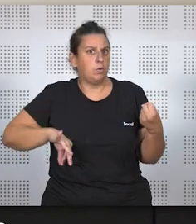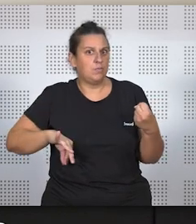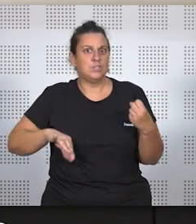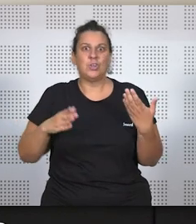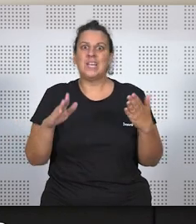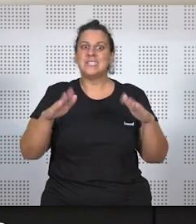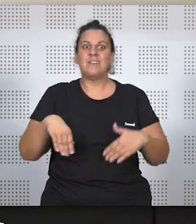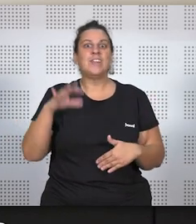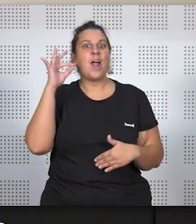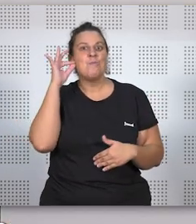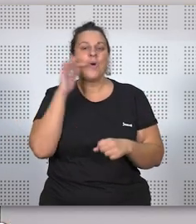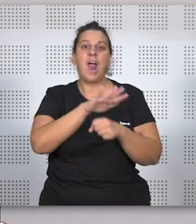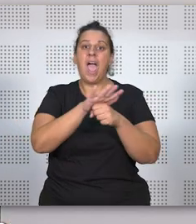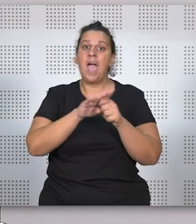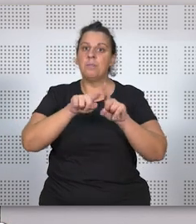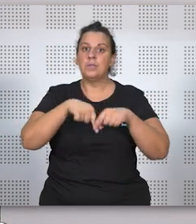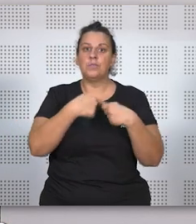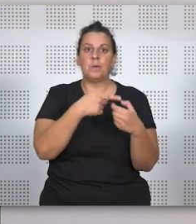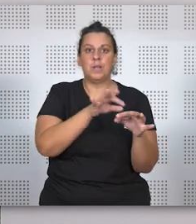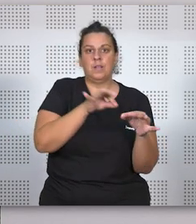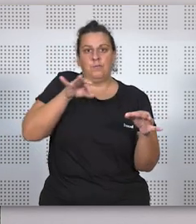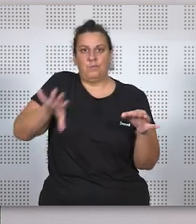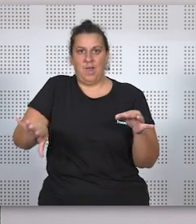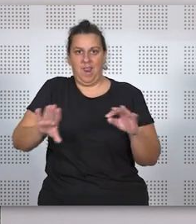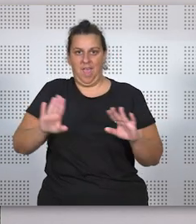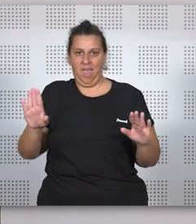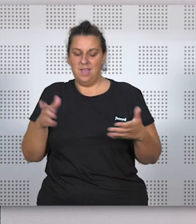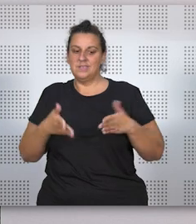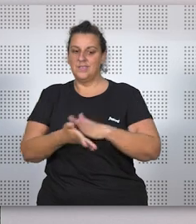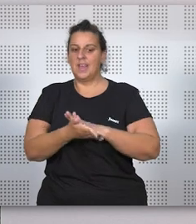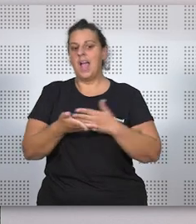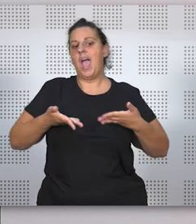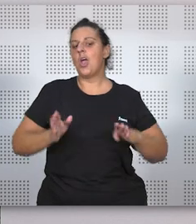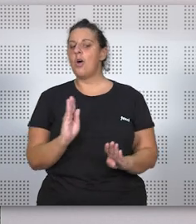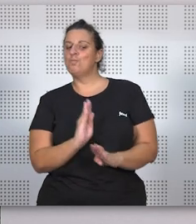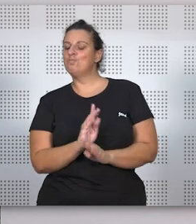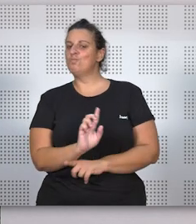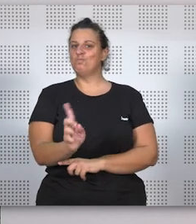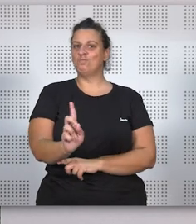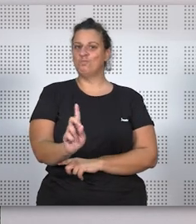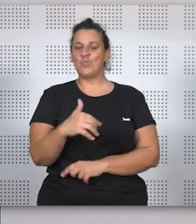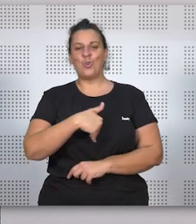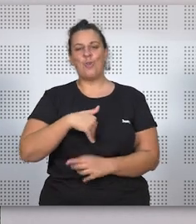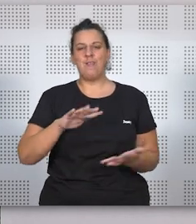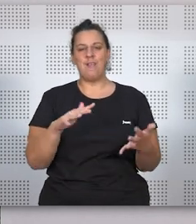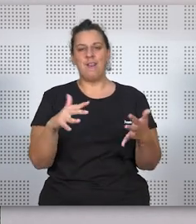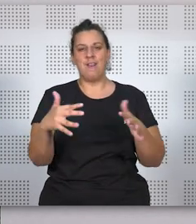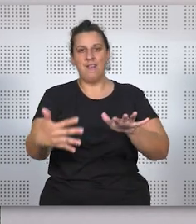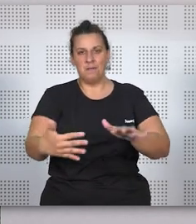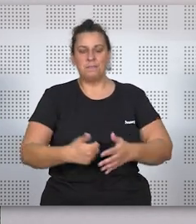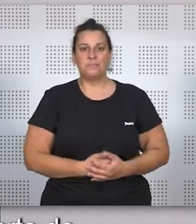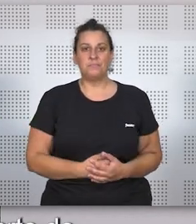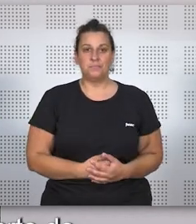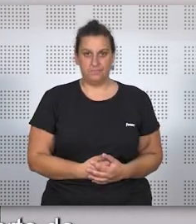y esto hacía que la mujer salía del ámbito familiar y por lo tanto no iba a cuidar a los hijos, ese rol ya iba cambiando.